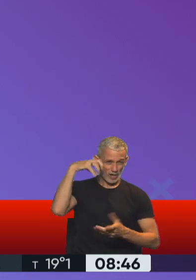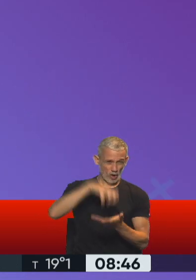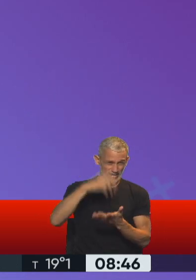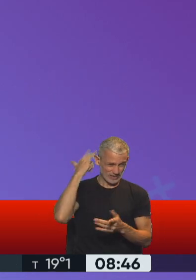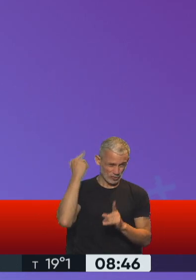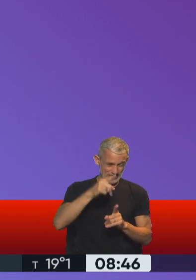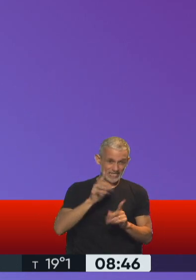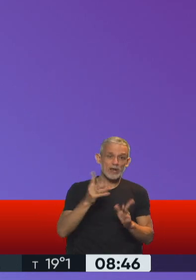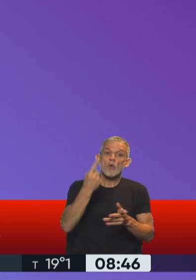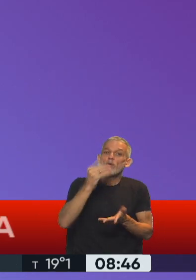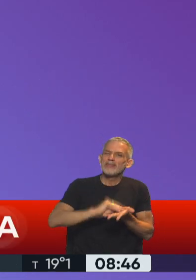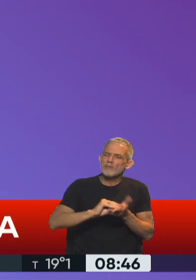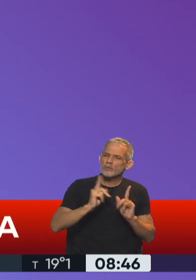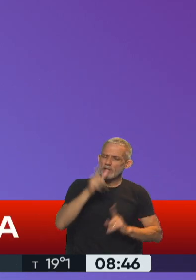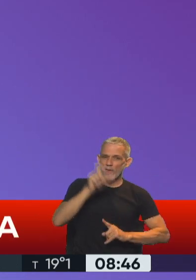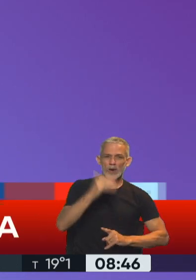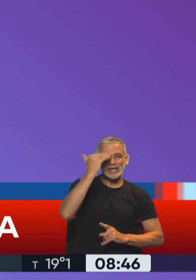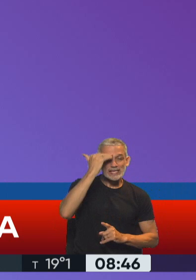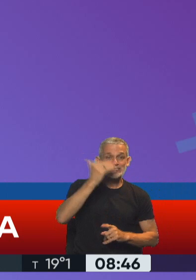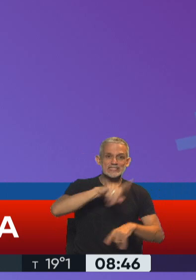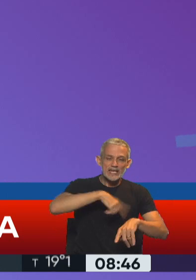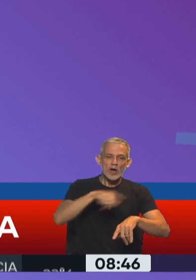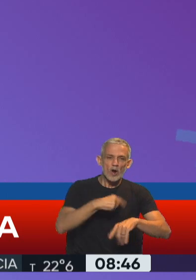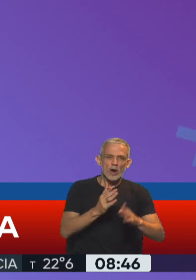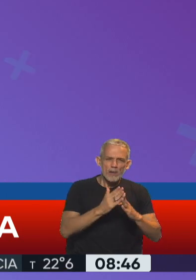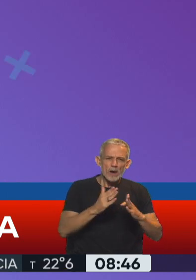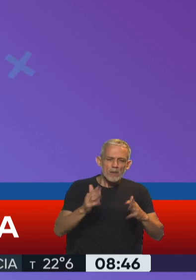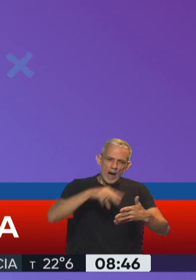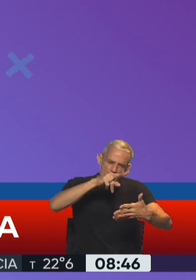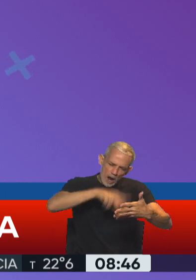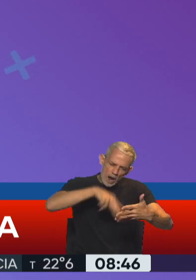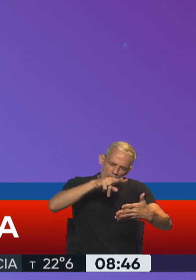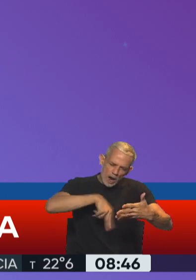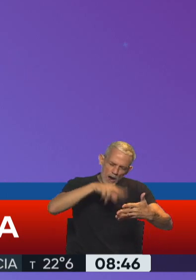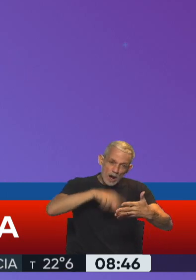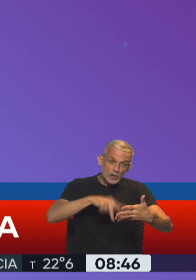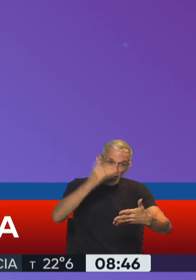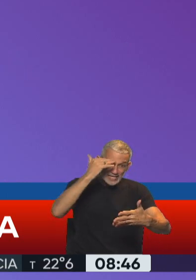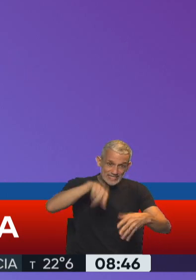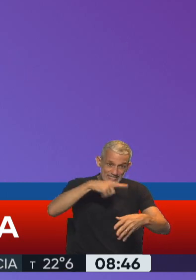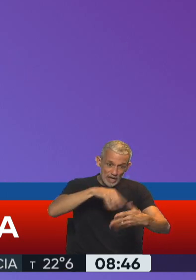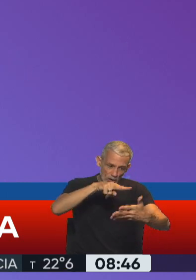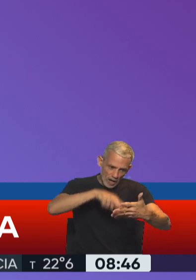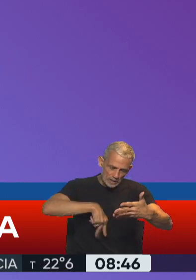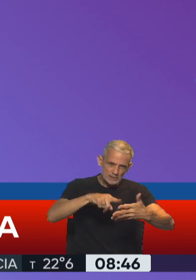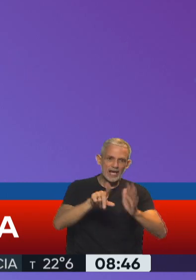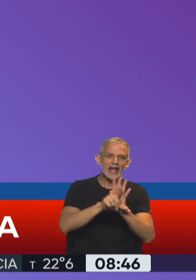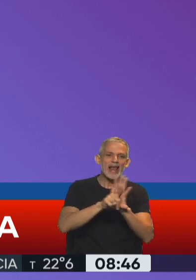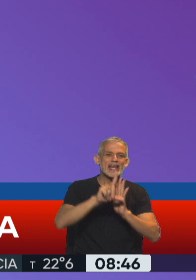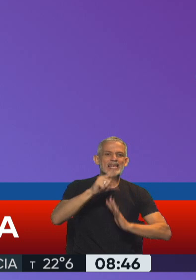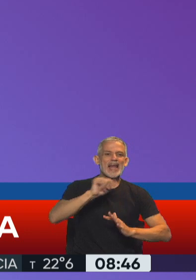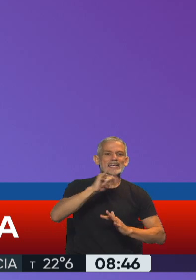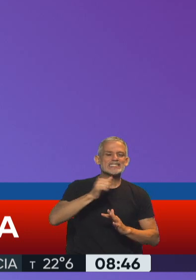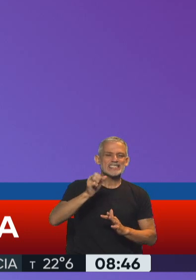chileno que un diputado durante más de 15 horas leyó a viva voz justamente parte de lo que se llama la ley Lázaro